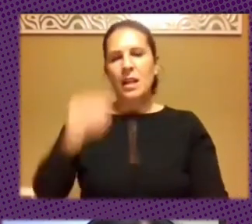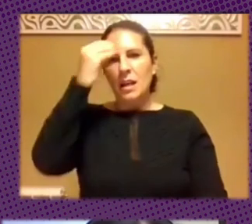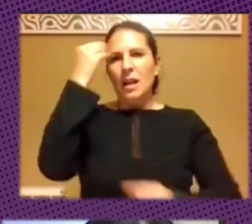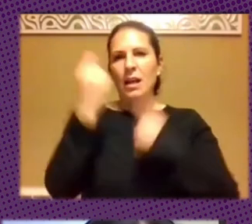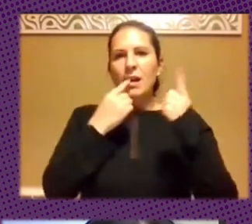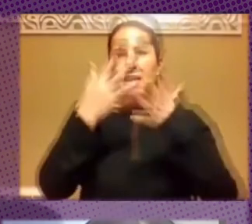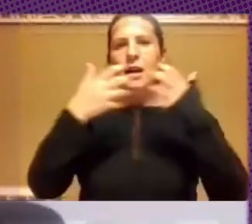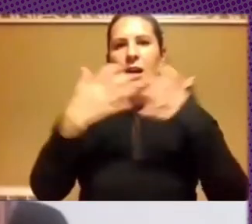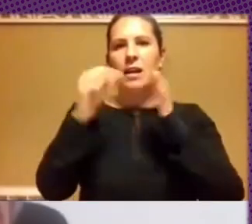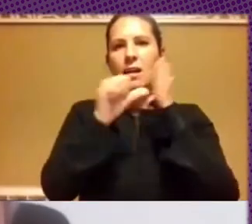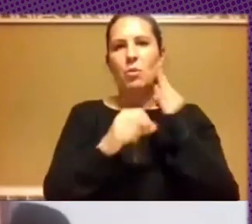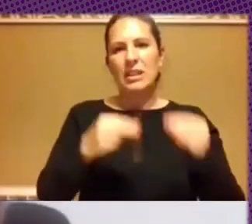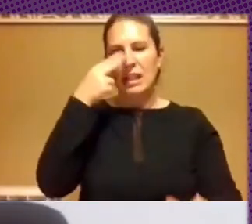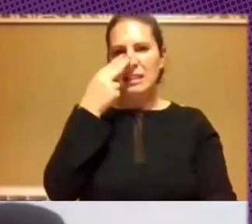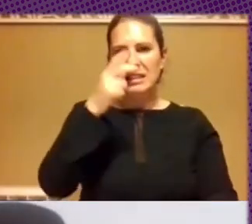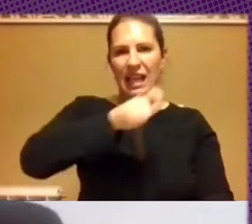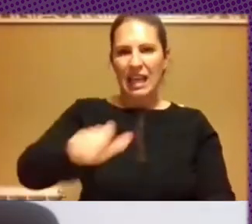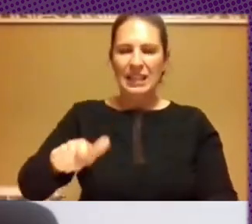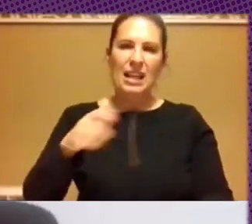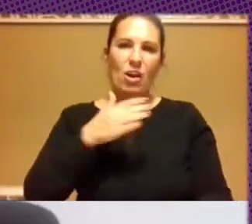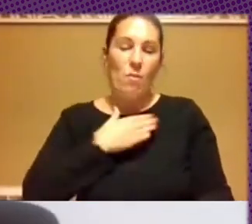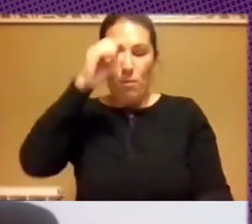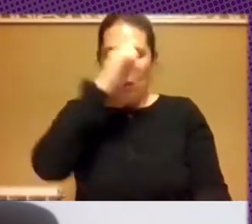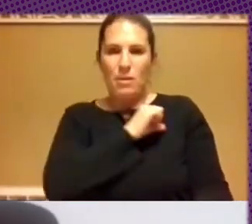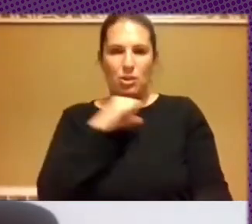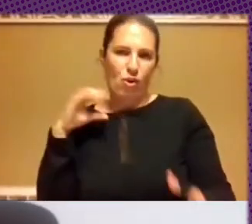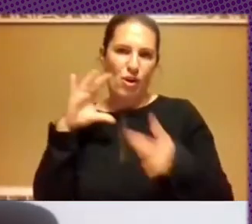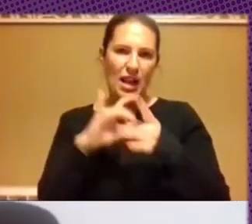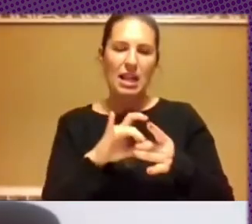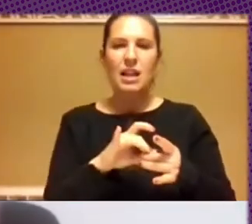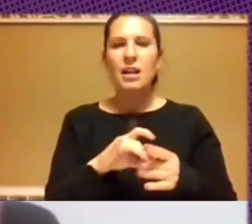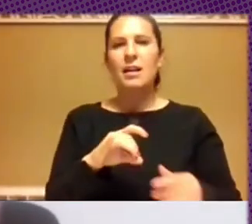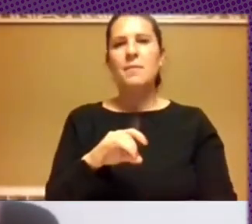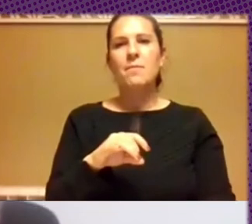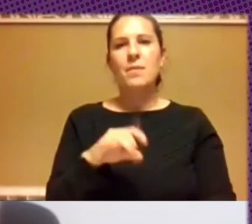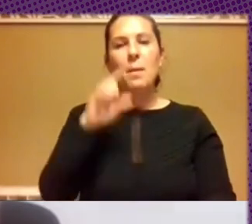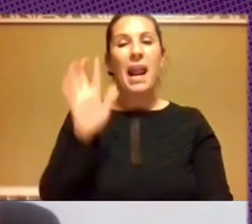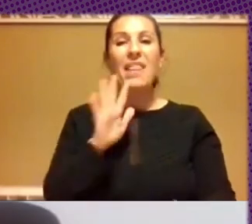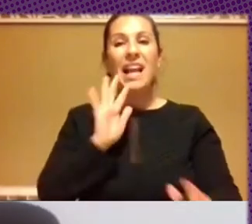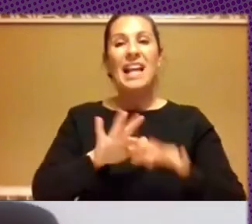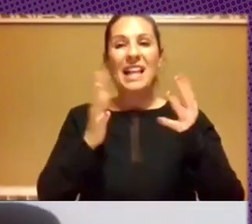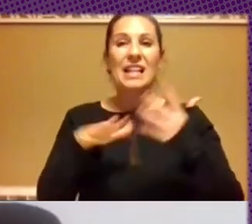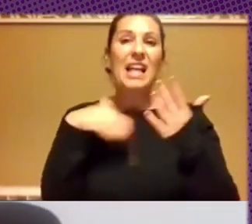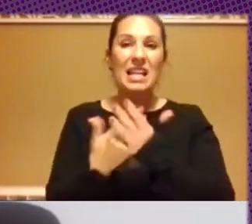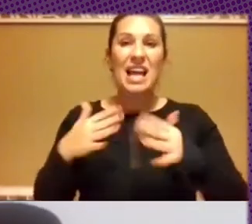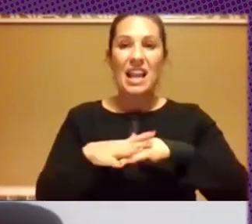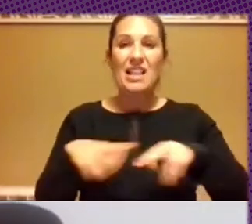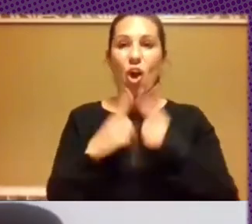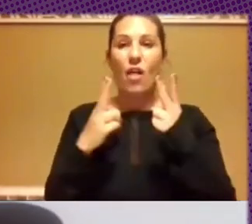de gente que yo creo por lo menos conecta con mi opinión personal de que parece que internet incluso las redes sociales era ese